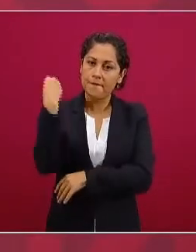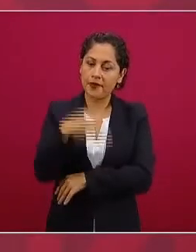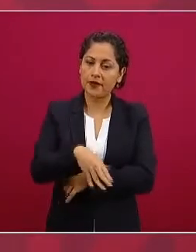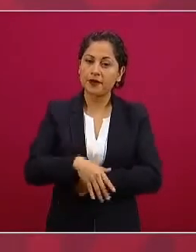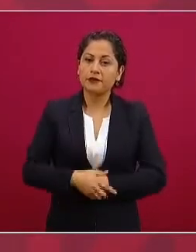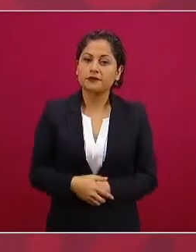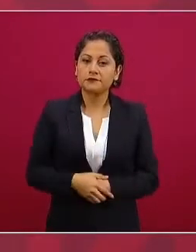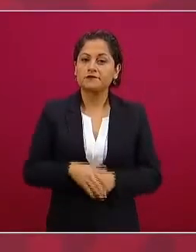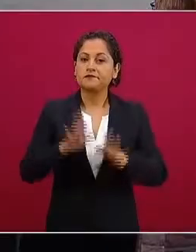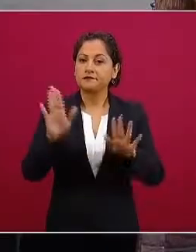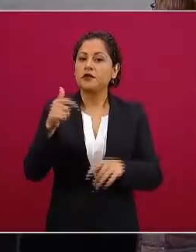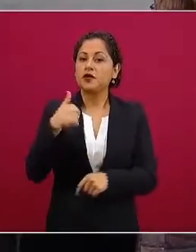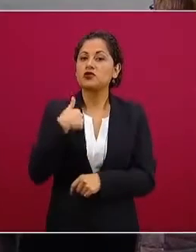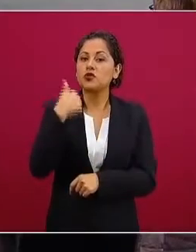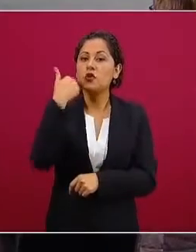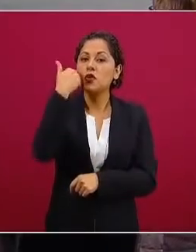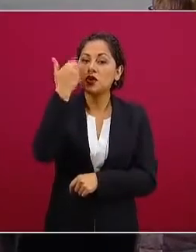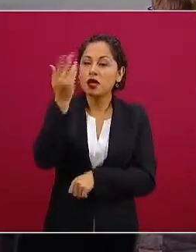viniera